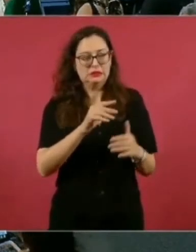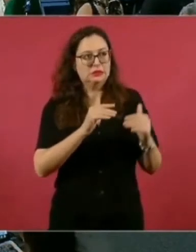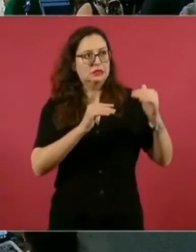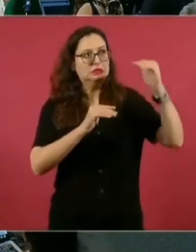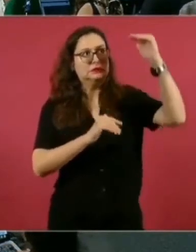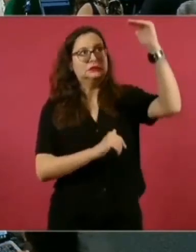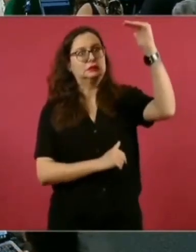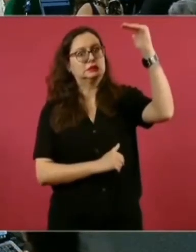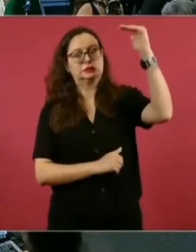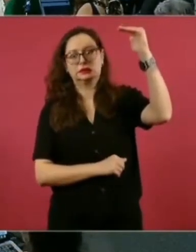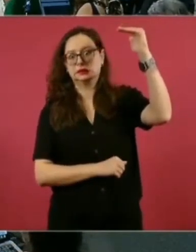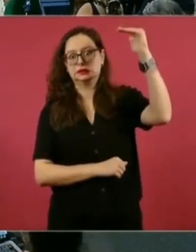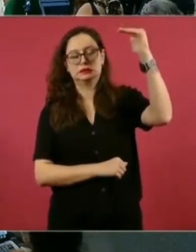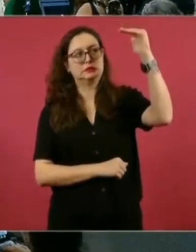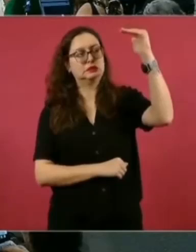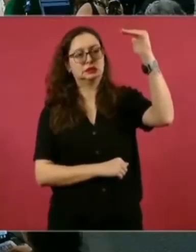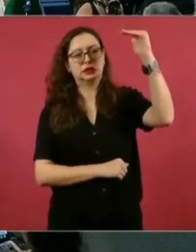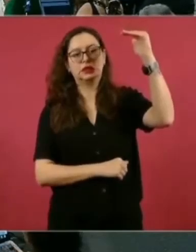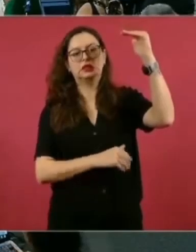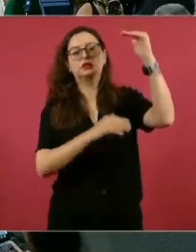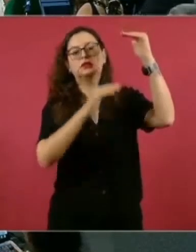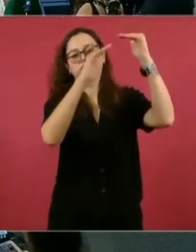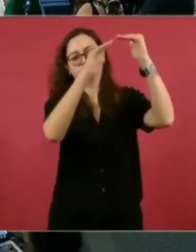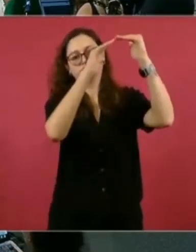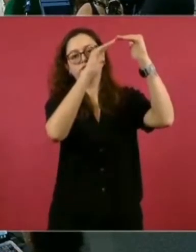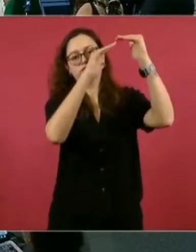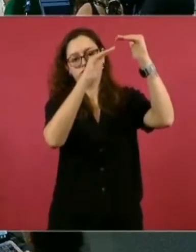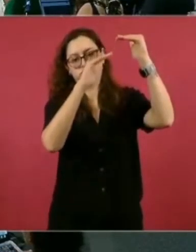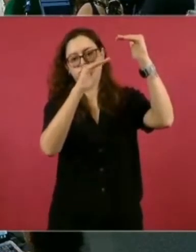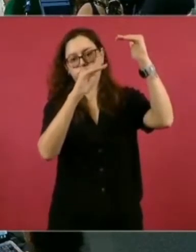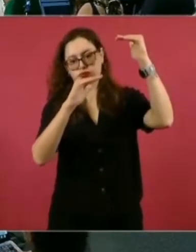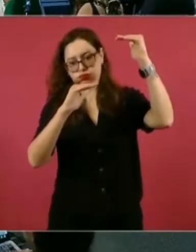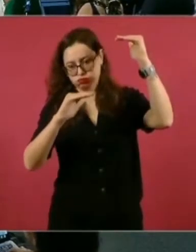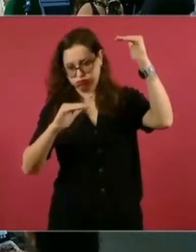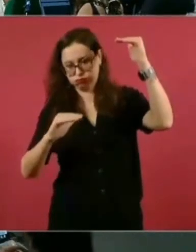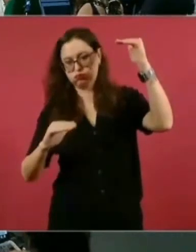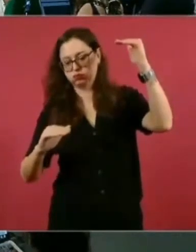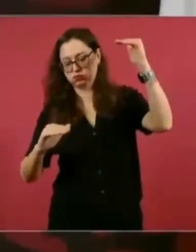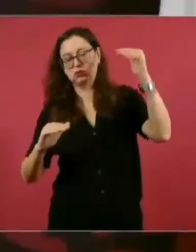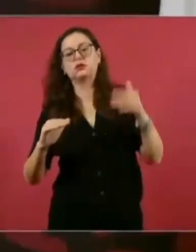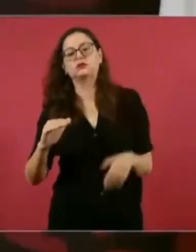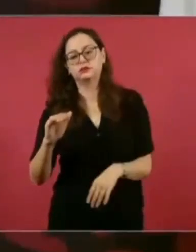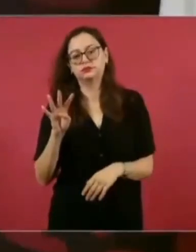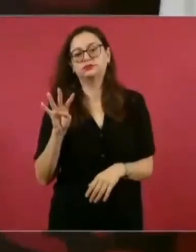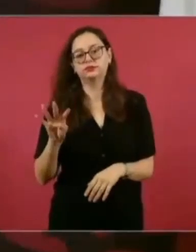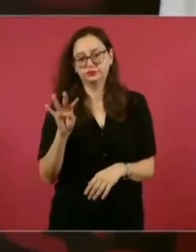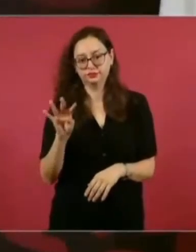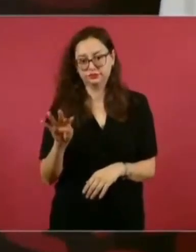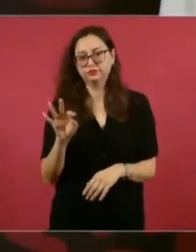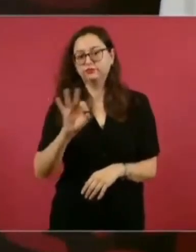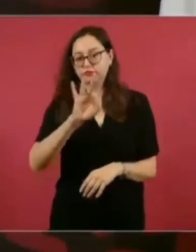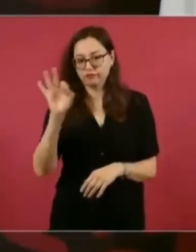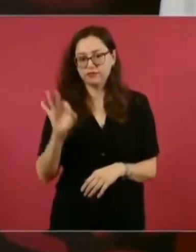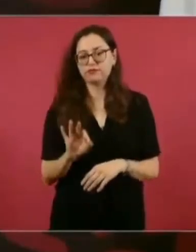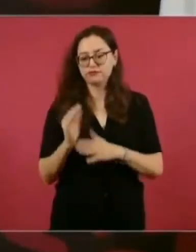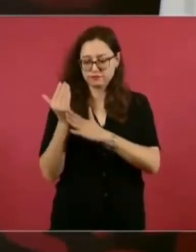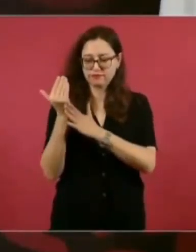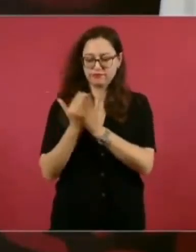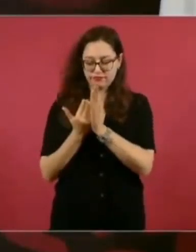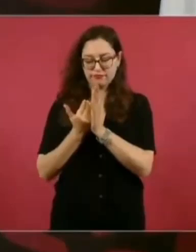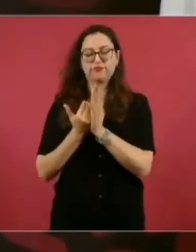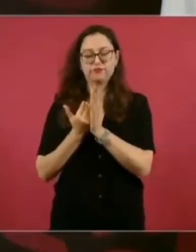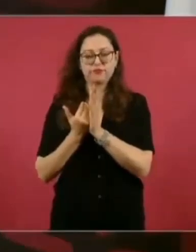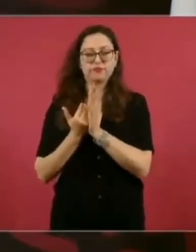Lo vamos a bajar y ya en la información que me presentaron ayer ya es